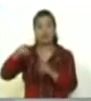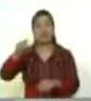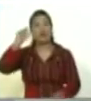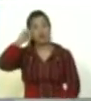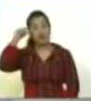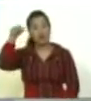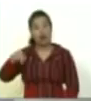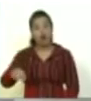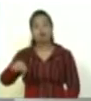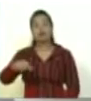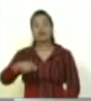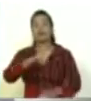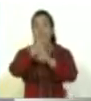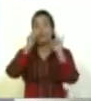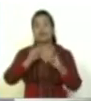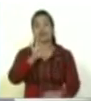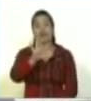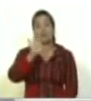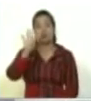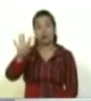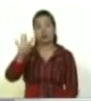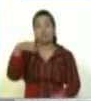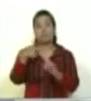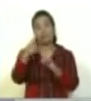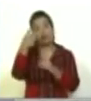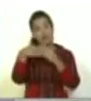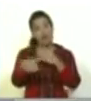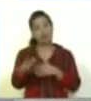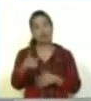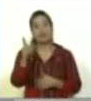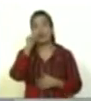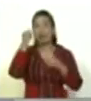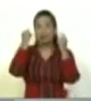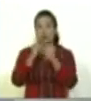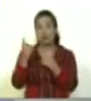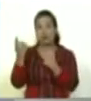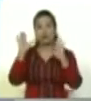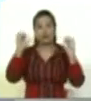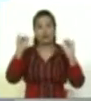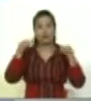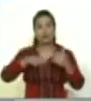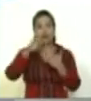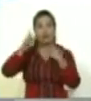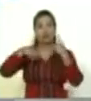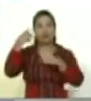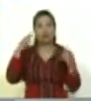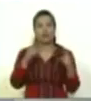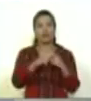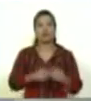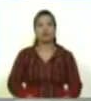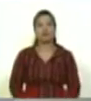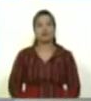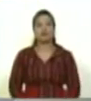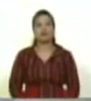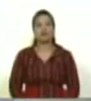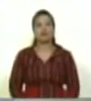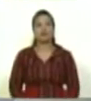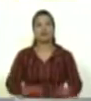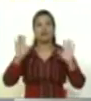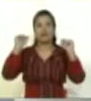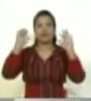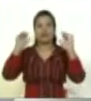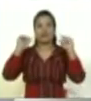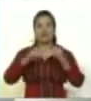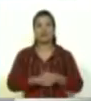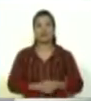etiqueta numeral Felices 54 y los que faltan. Junto a Gustavo despedimos este programa, nos reencontramos mañana. ¡Felicitaciones, comandante